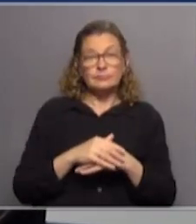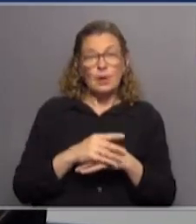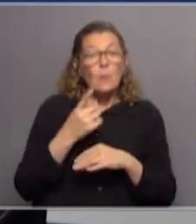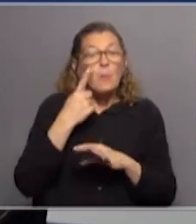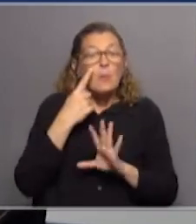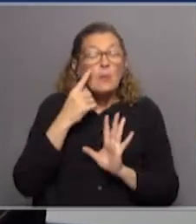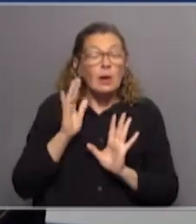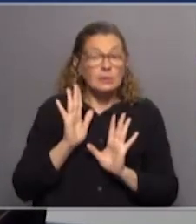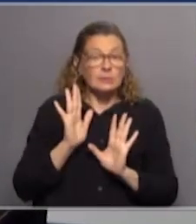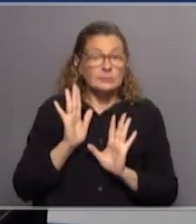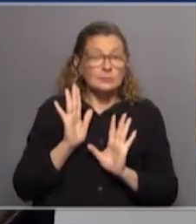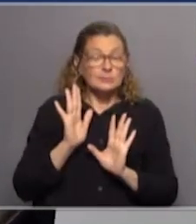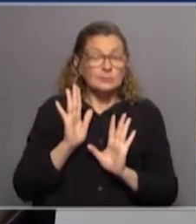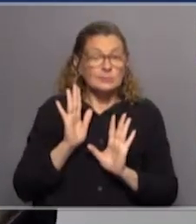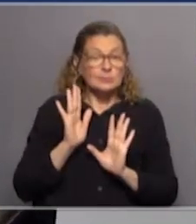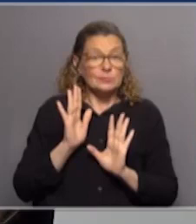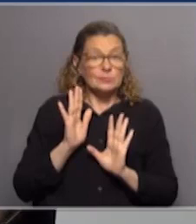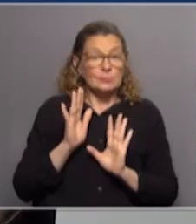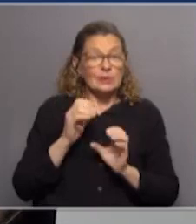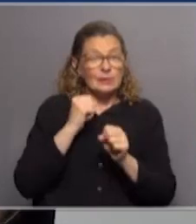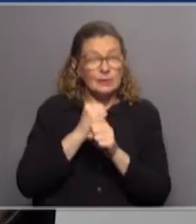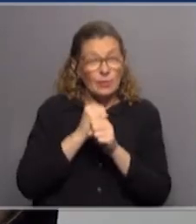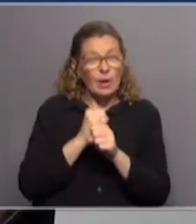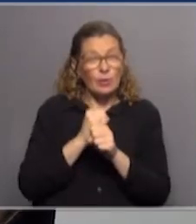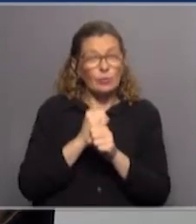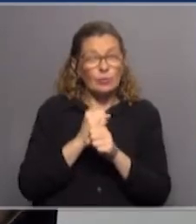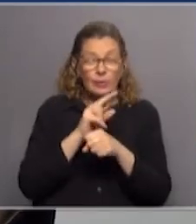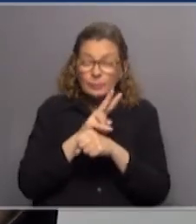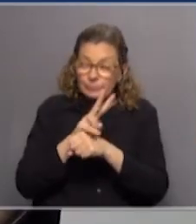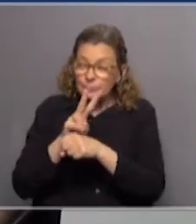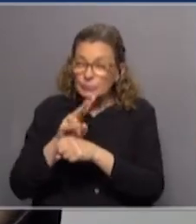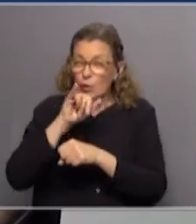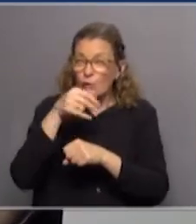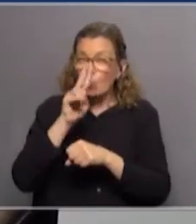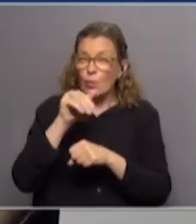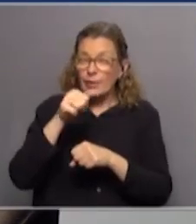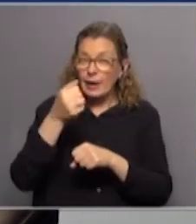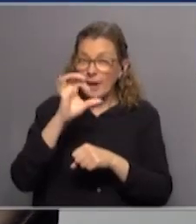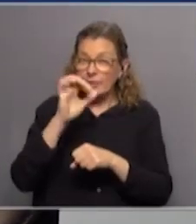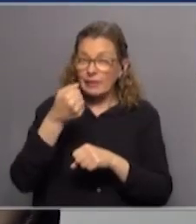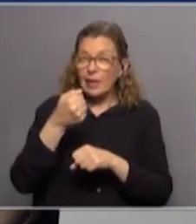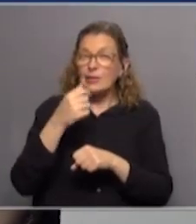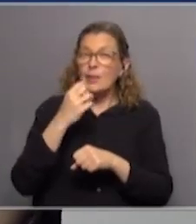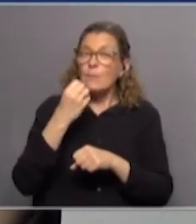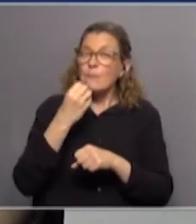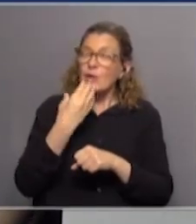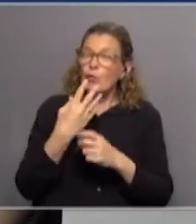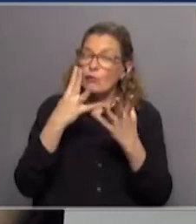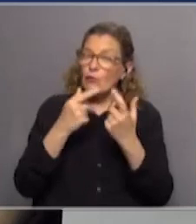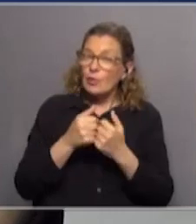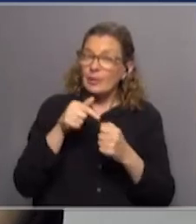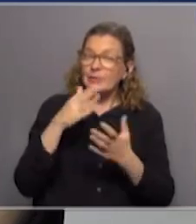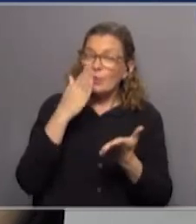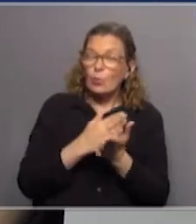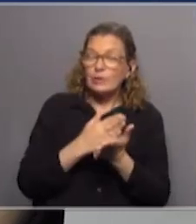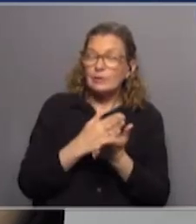probable que la gestión no haya sido seguida por la Junasa de la mejor manera posible al menos en este último